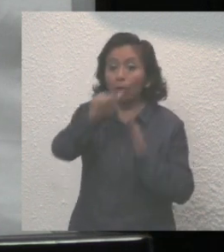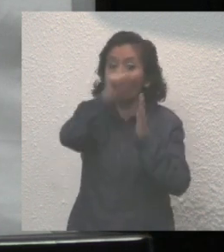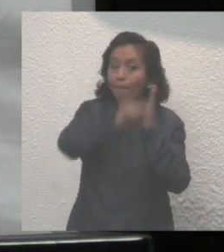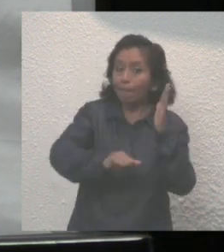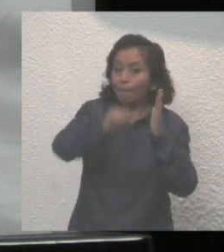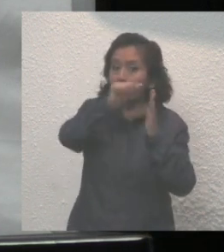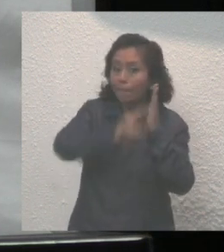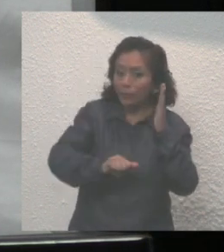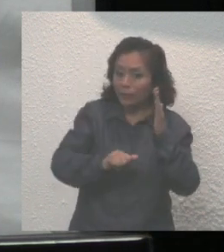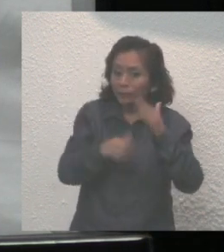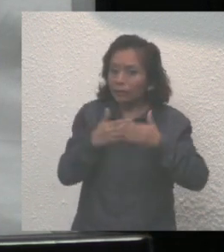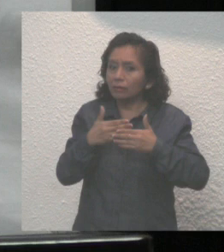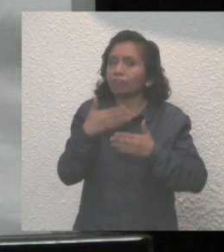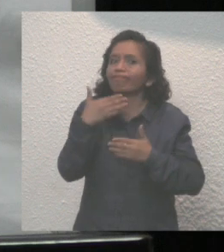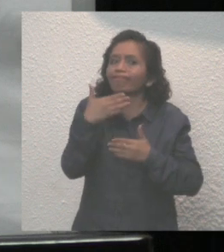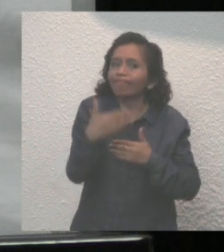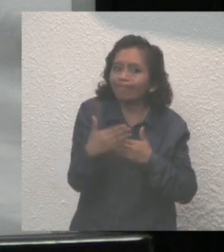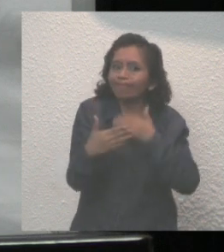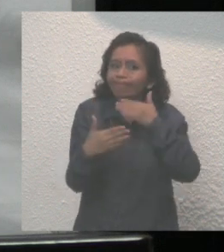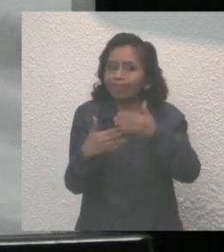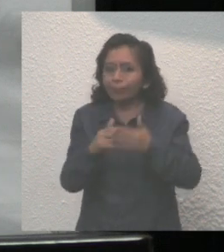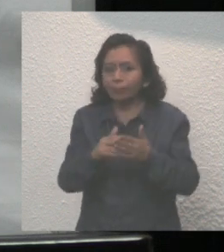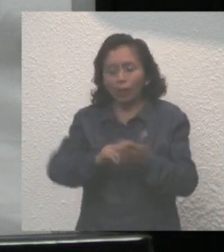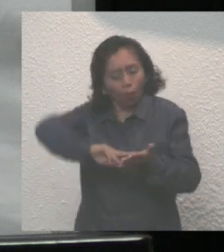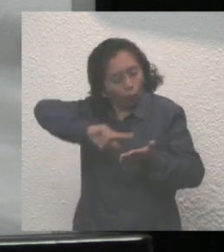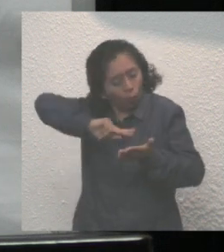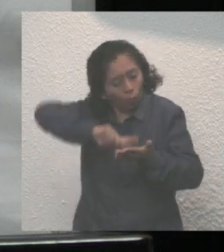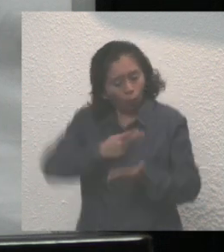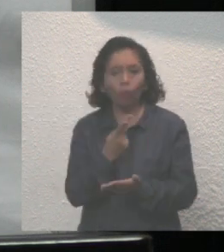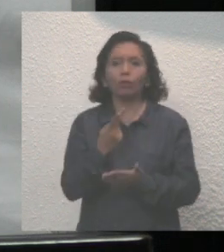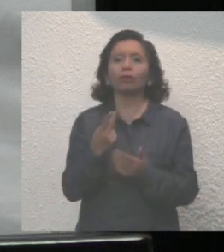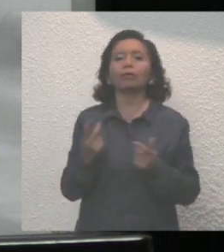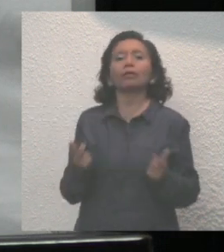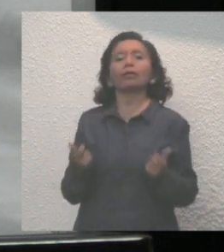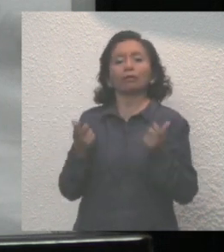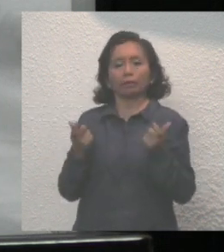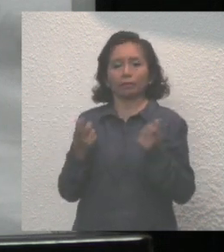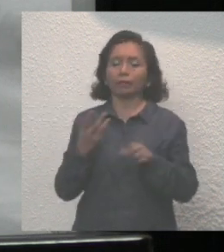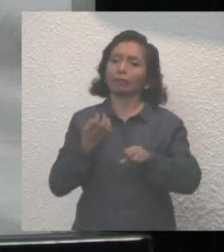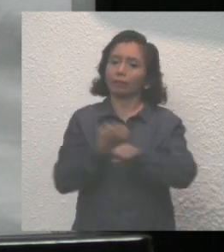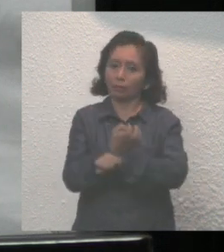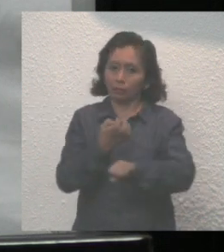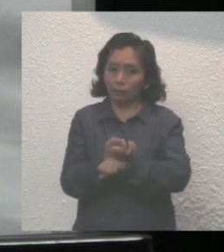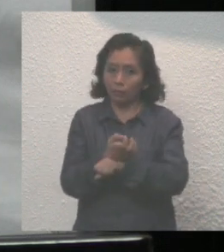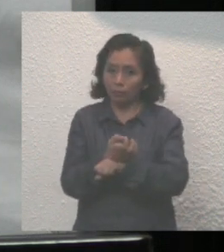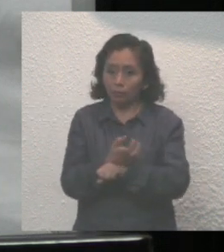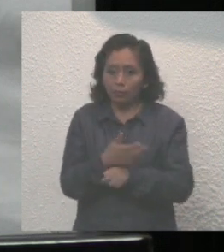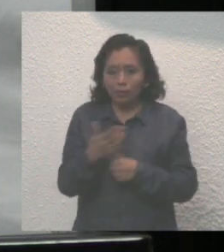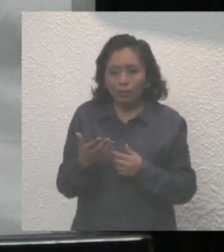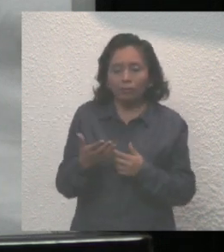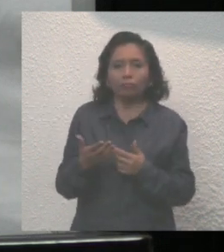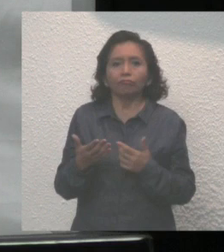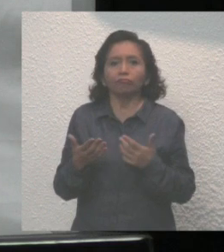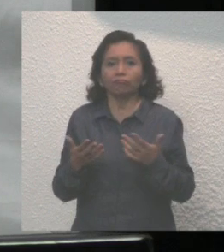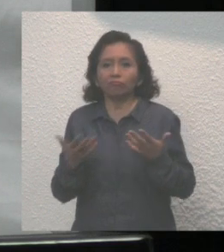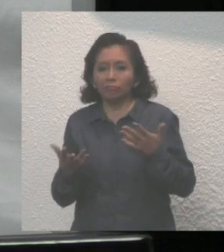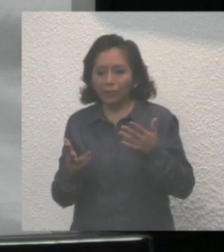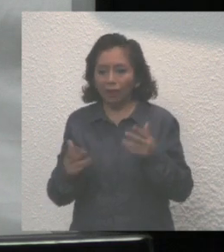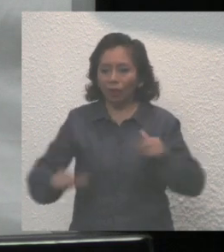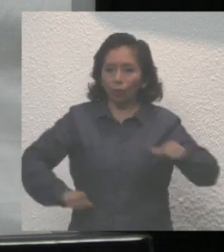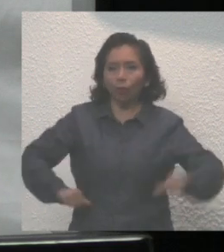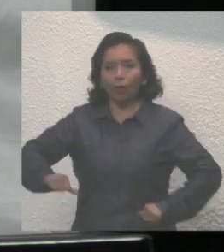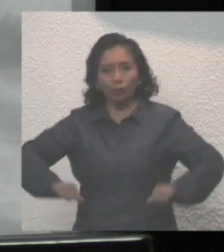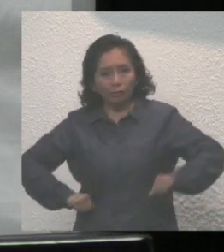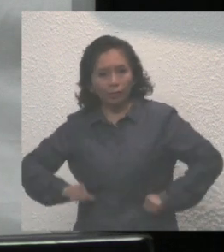ejecutado para retomar la economía del Estado. Una campaña intensa de reactivación